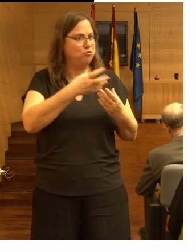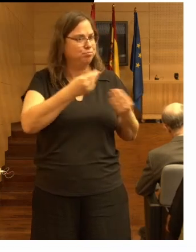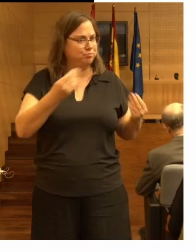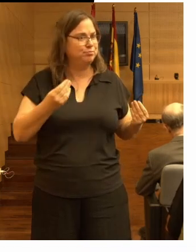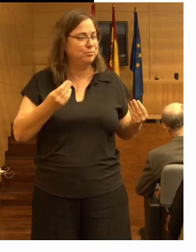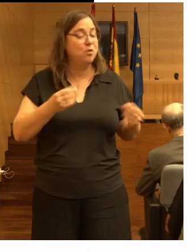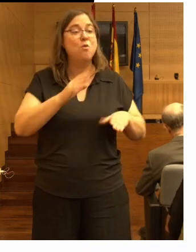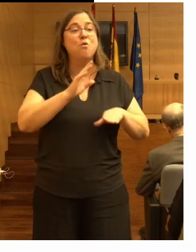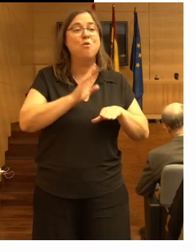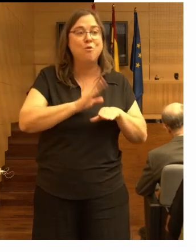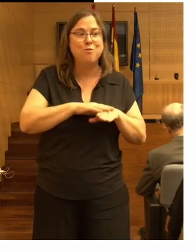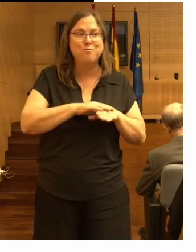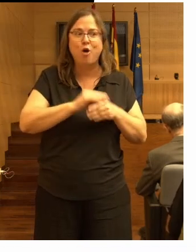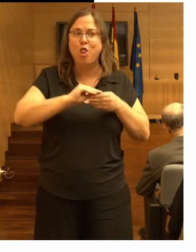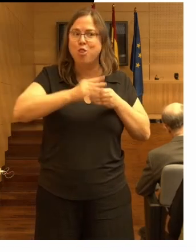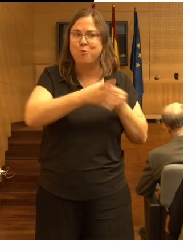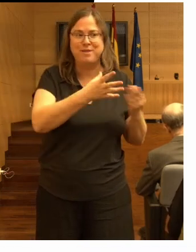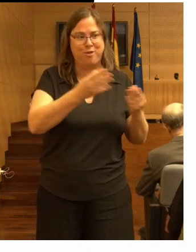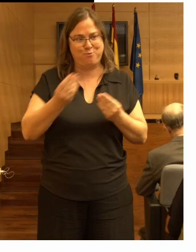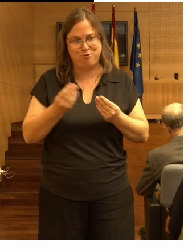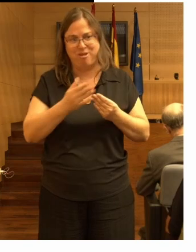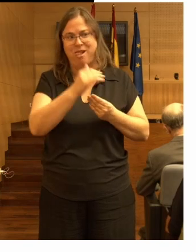porque había mucha documentación